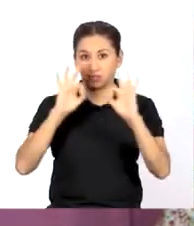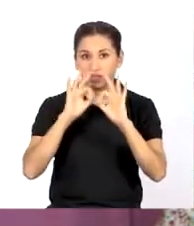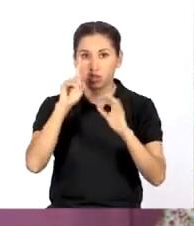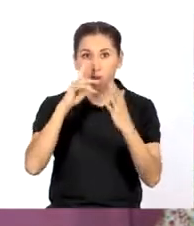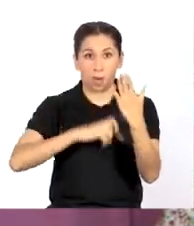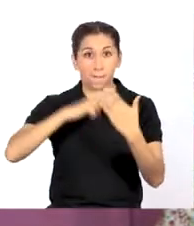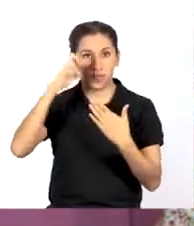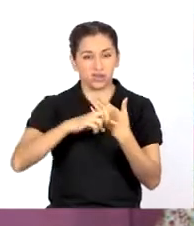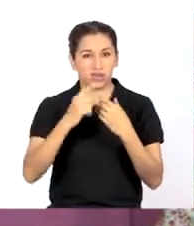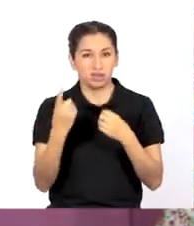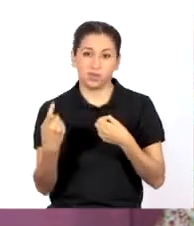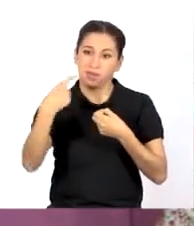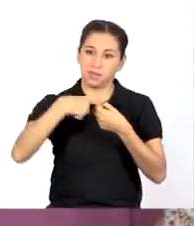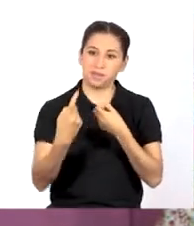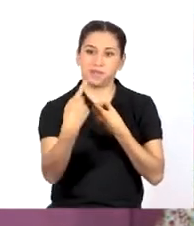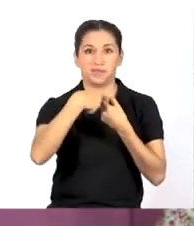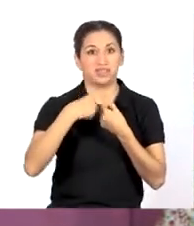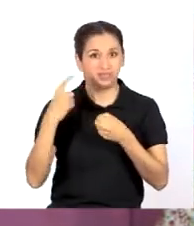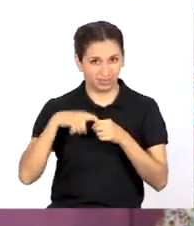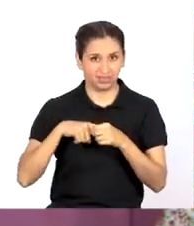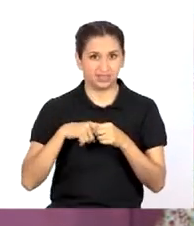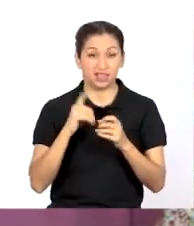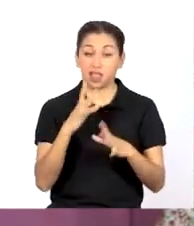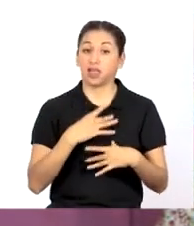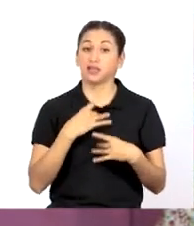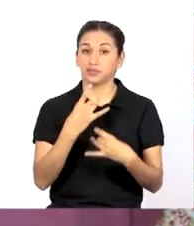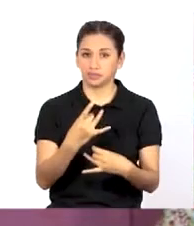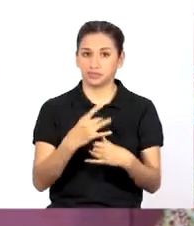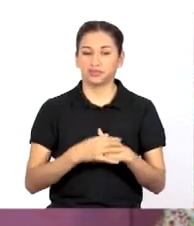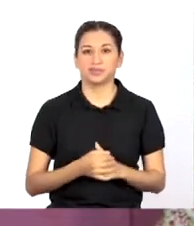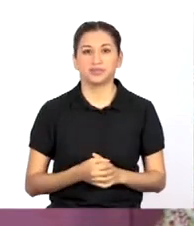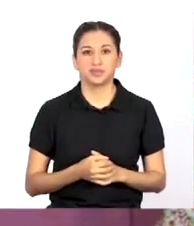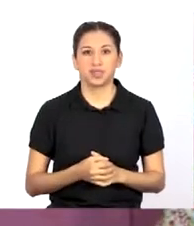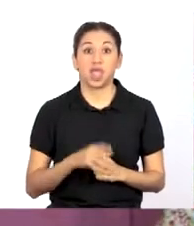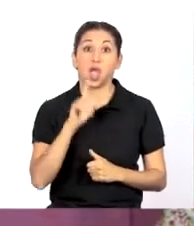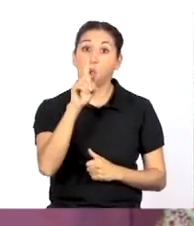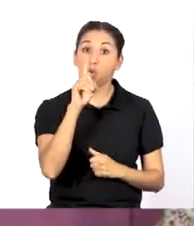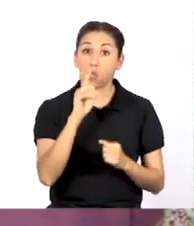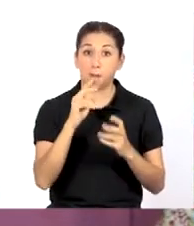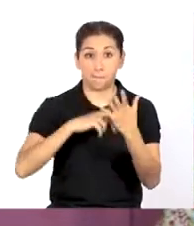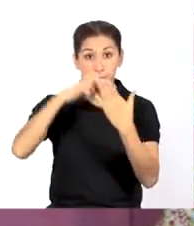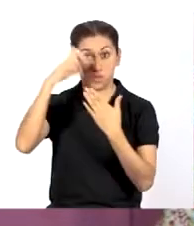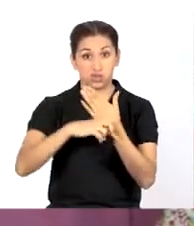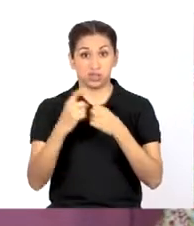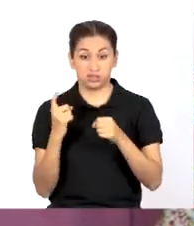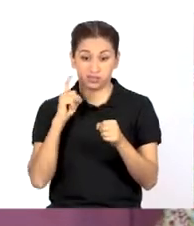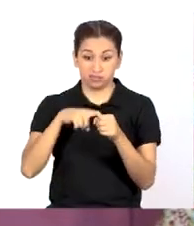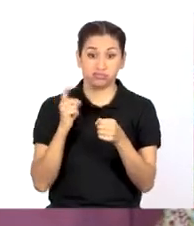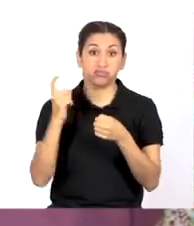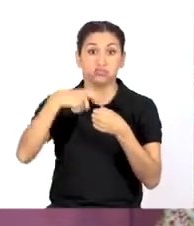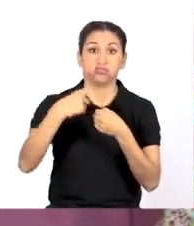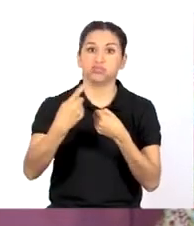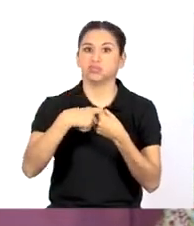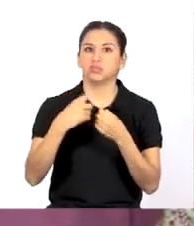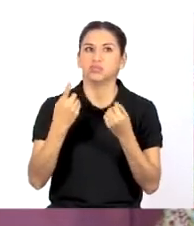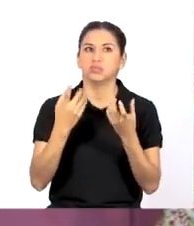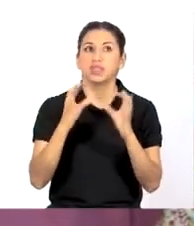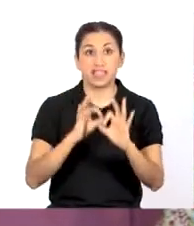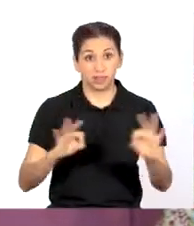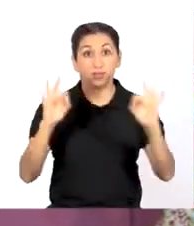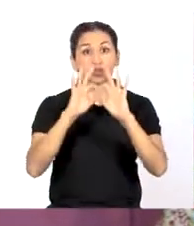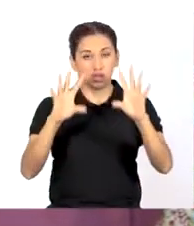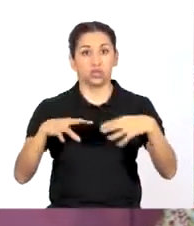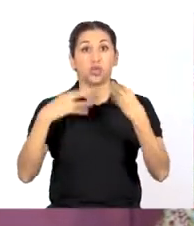la importancia de un proyecto participativo. ¡Qué interesante! Un proyecto participativo es importante